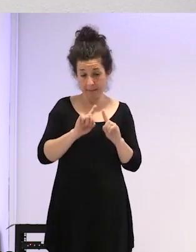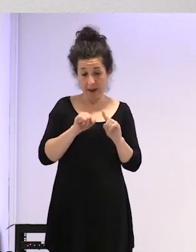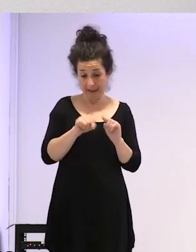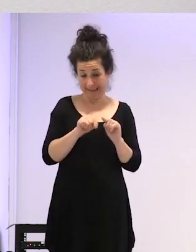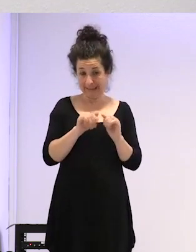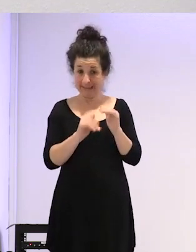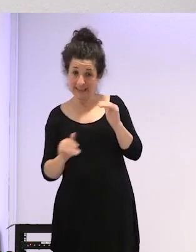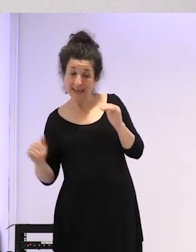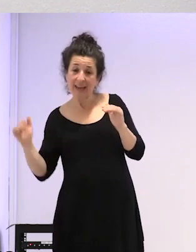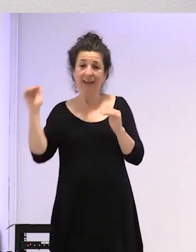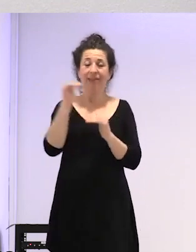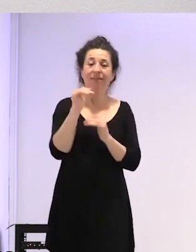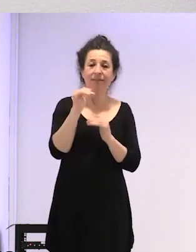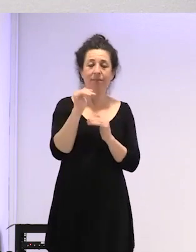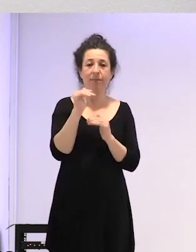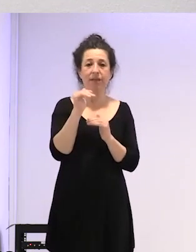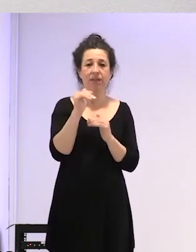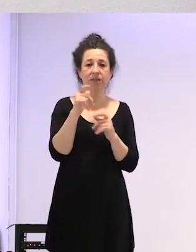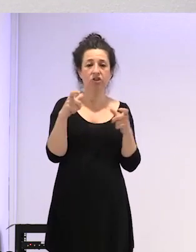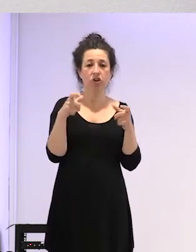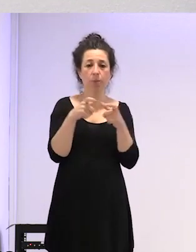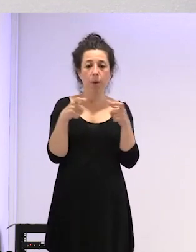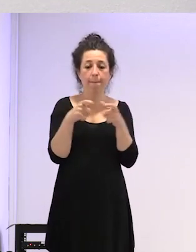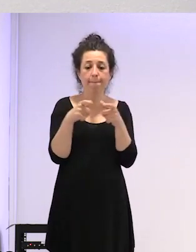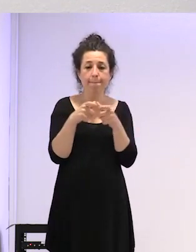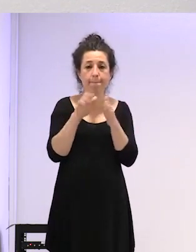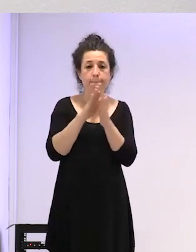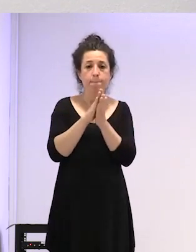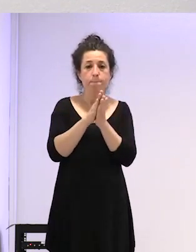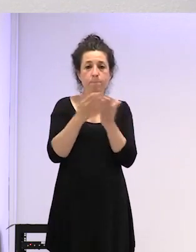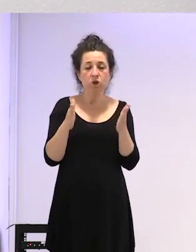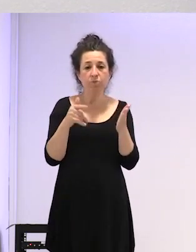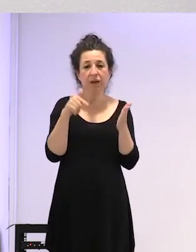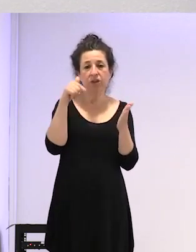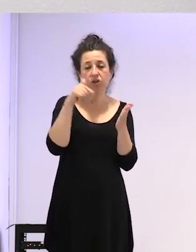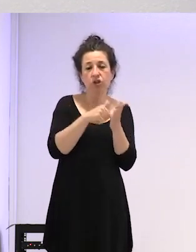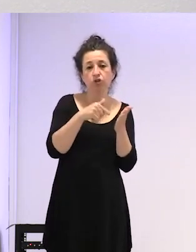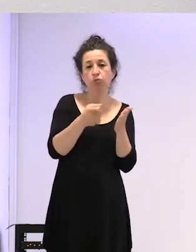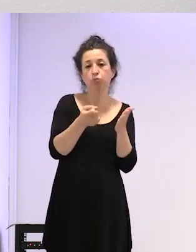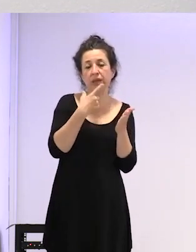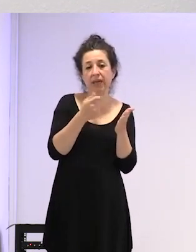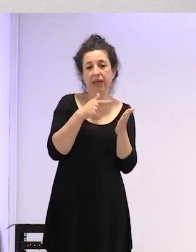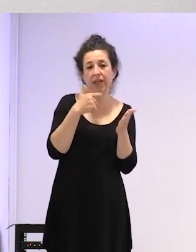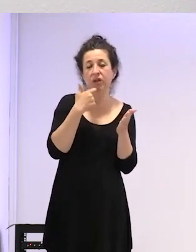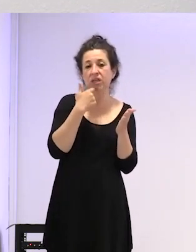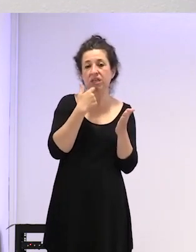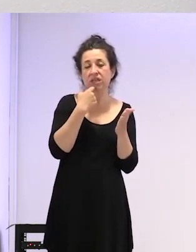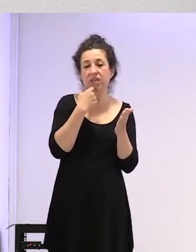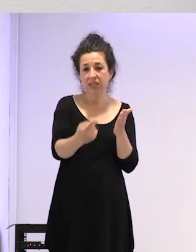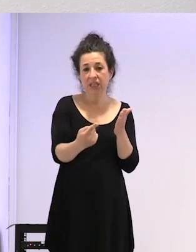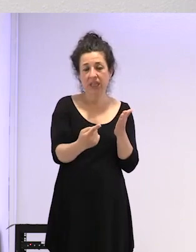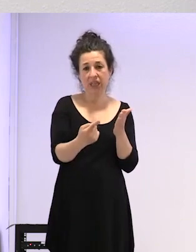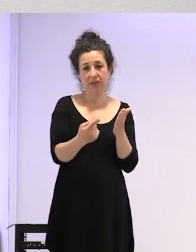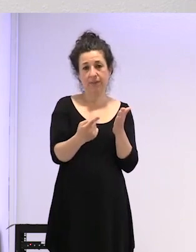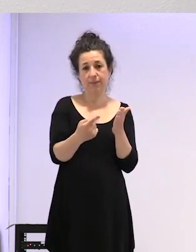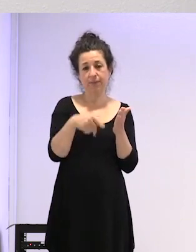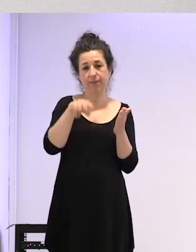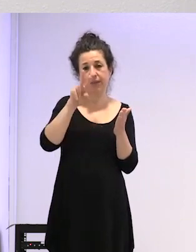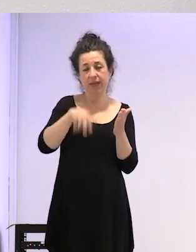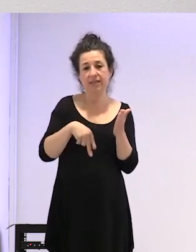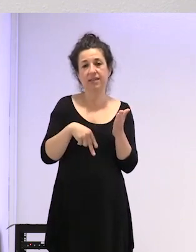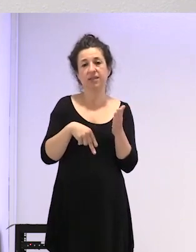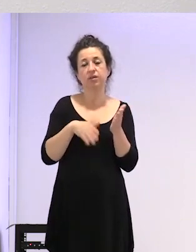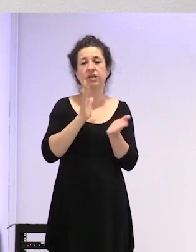es que ninguna de los prospectos de estas medicaciones pone que es un